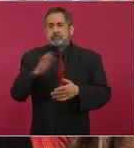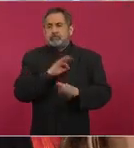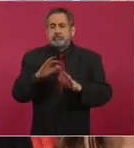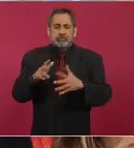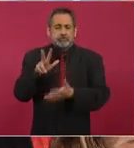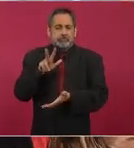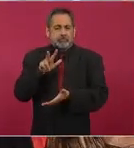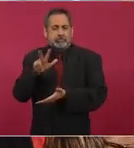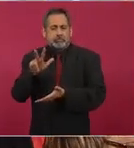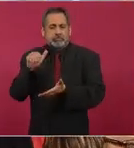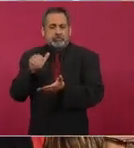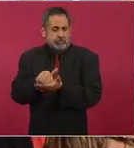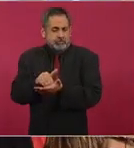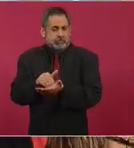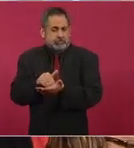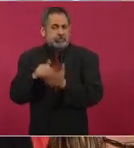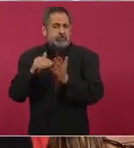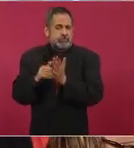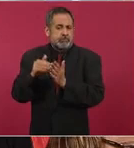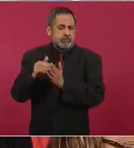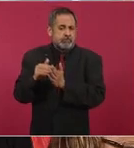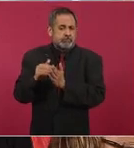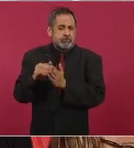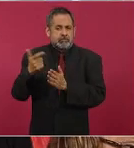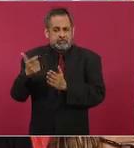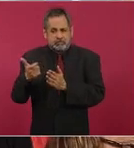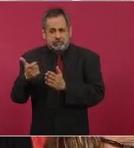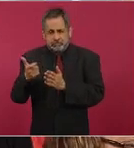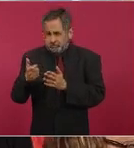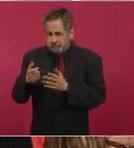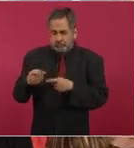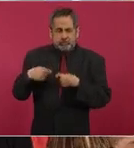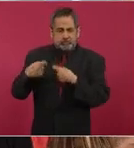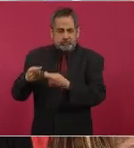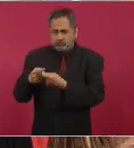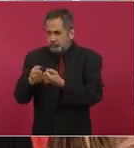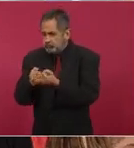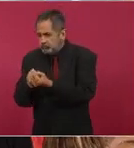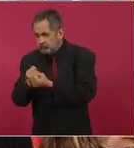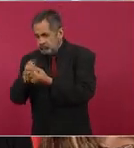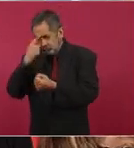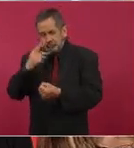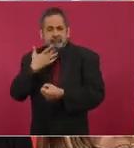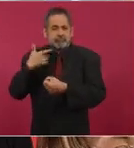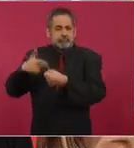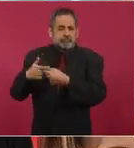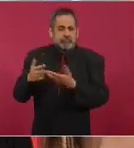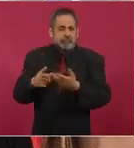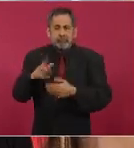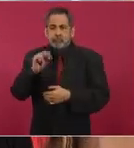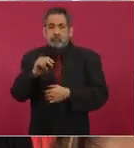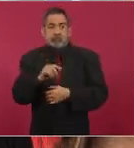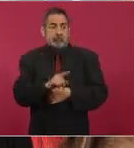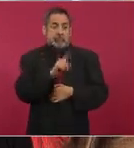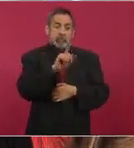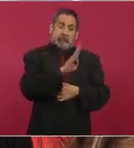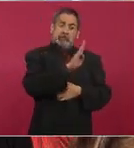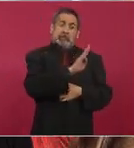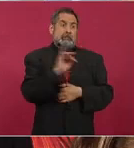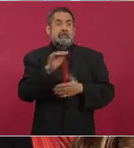18 mil millones de pesos lo que se va a subsidiar no el billón